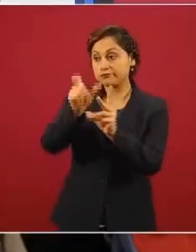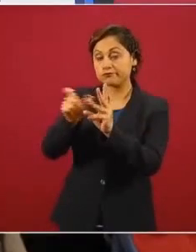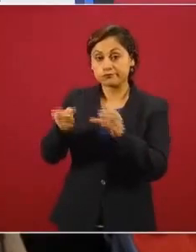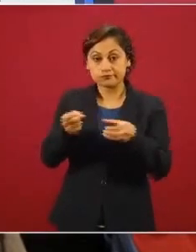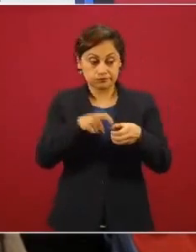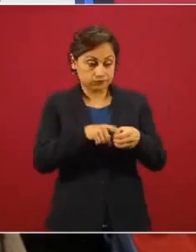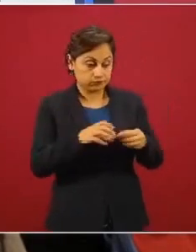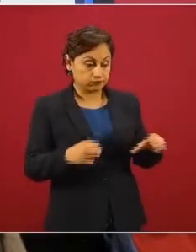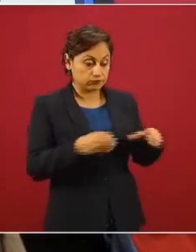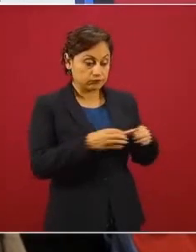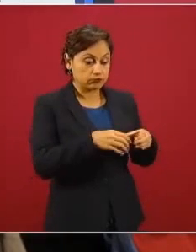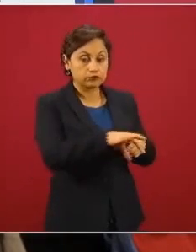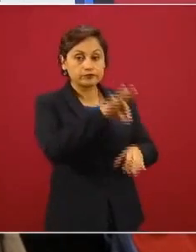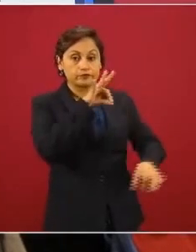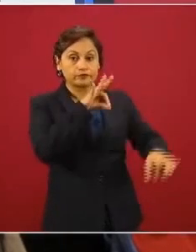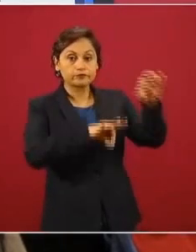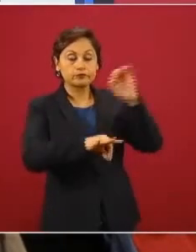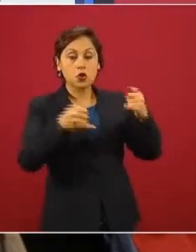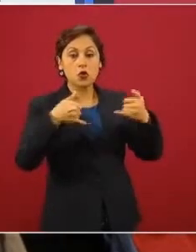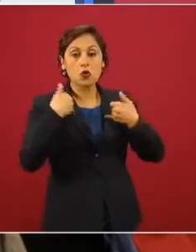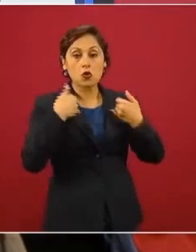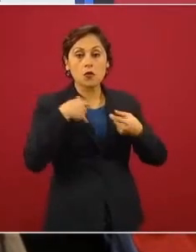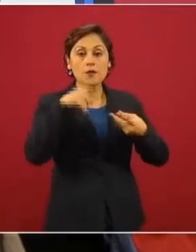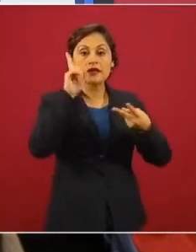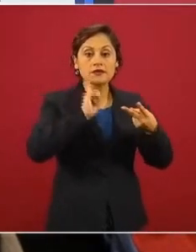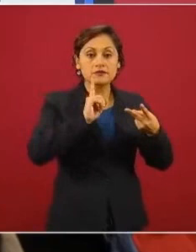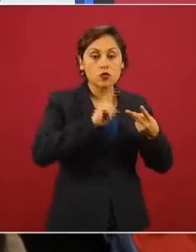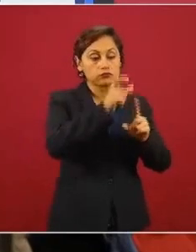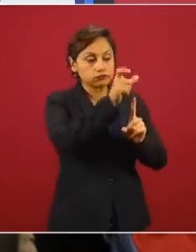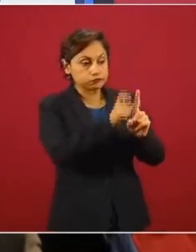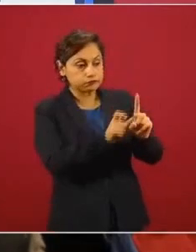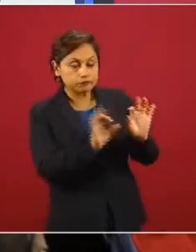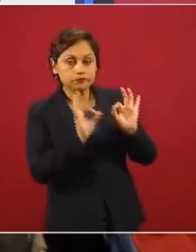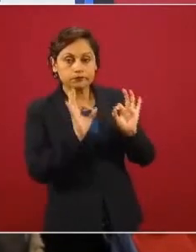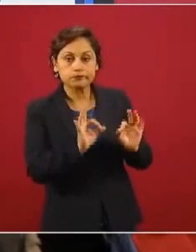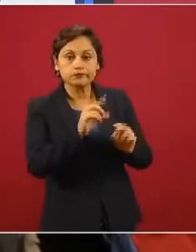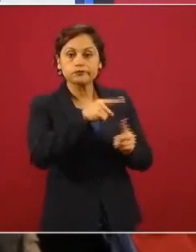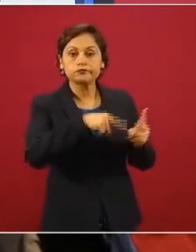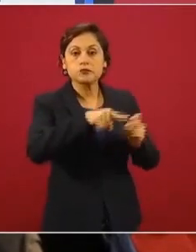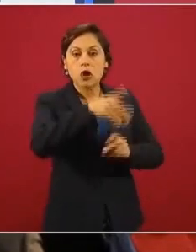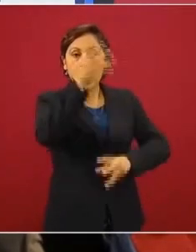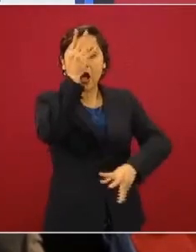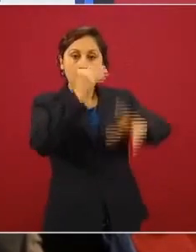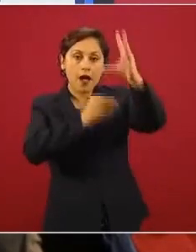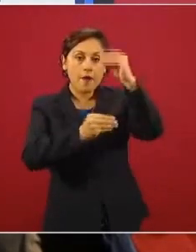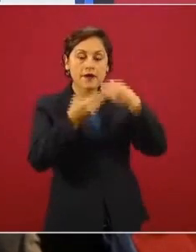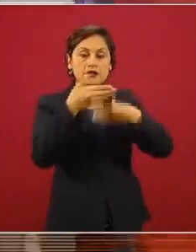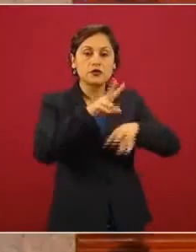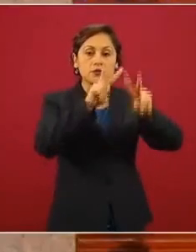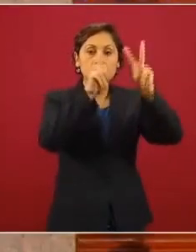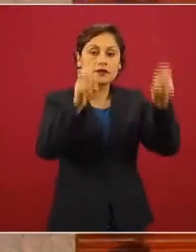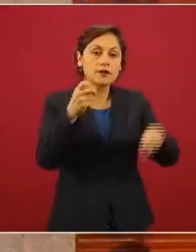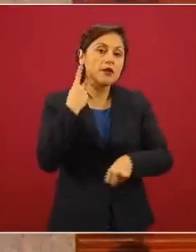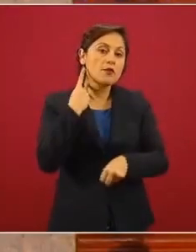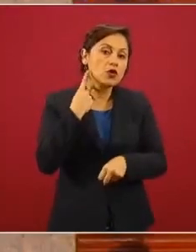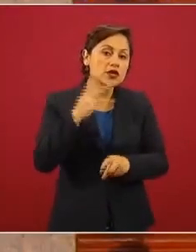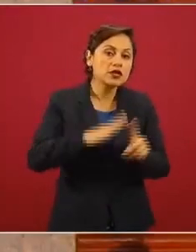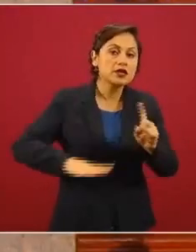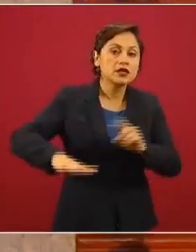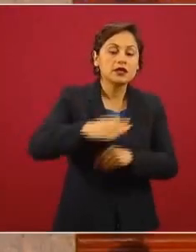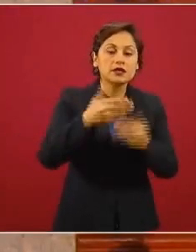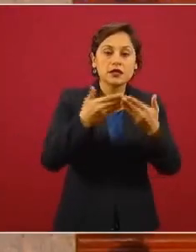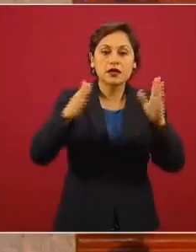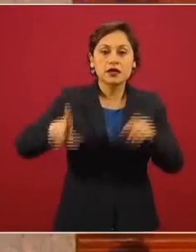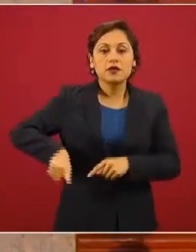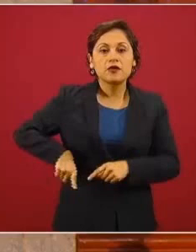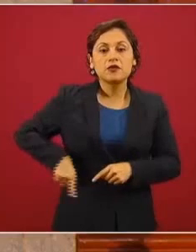seleccionar jóvenes y mujeres de la sociedad civil con buena fama pública, preparados en temas de políticas públicas, identificados con los valores